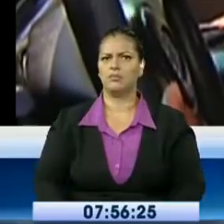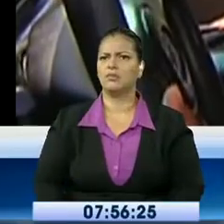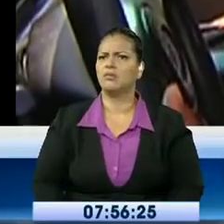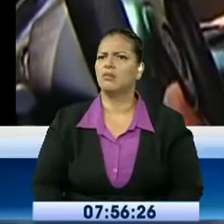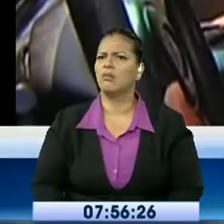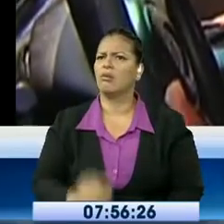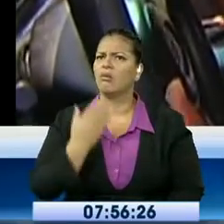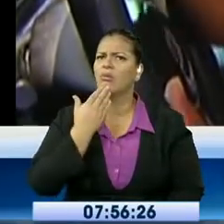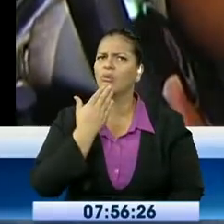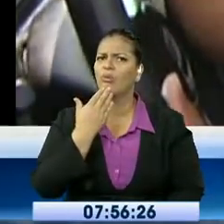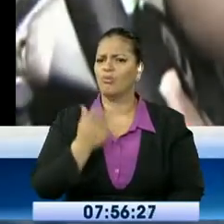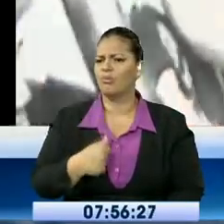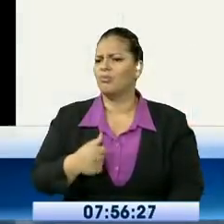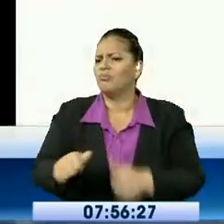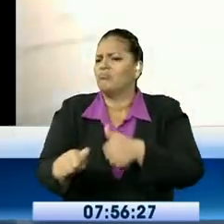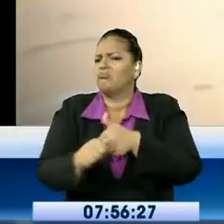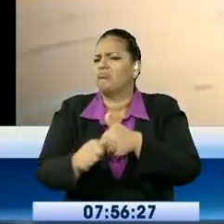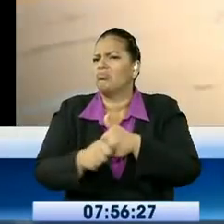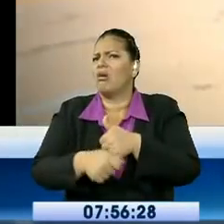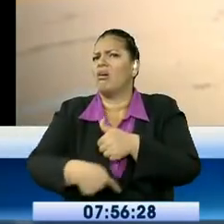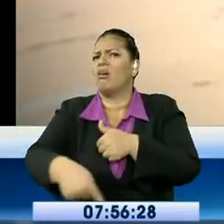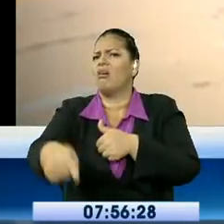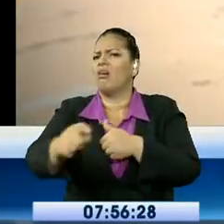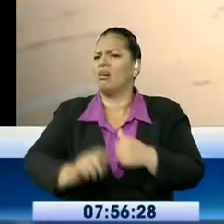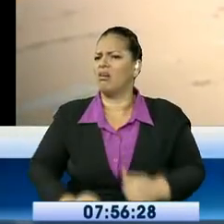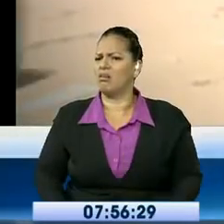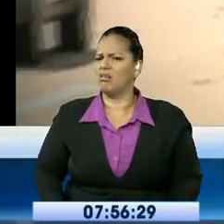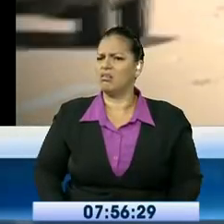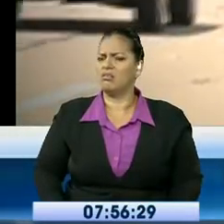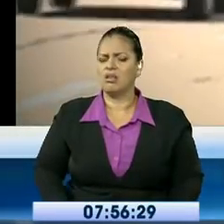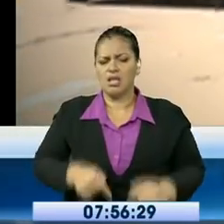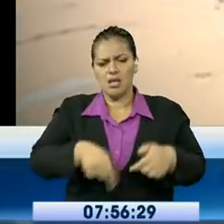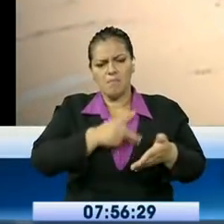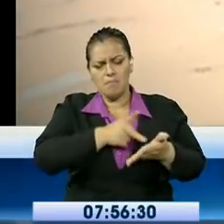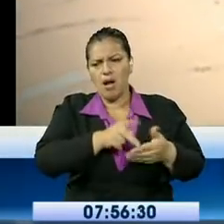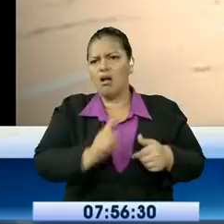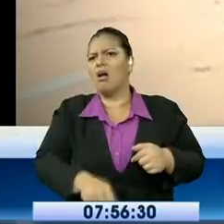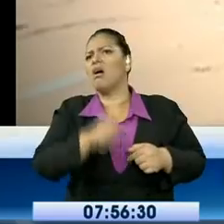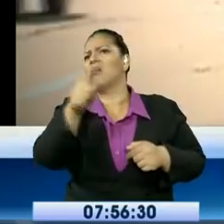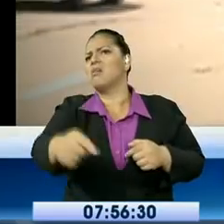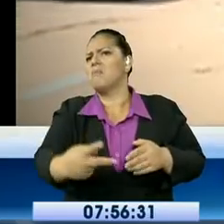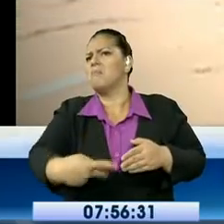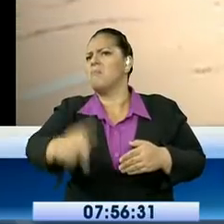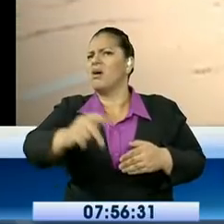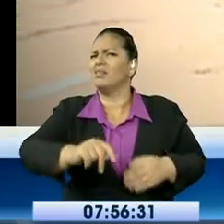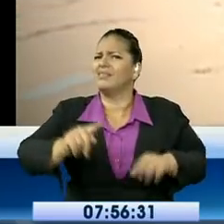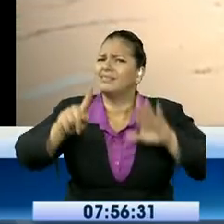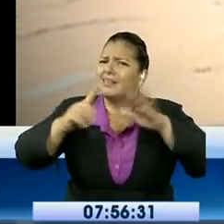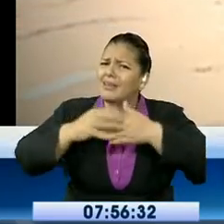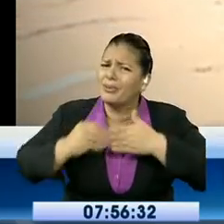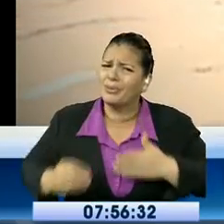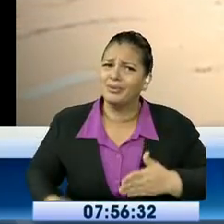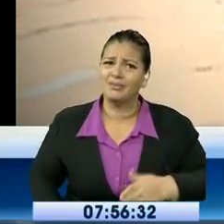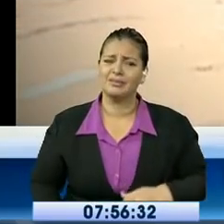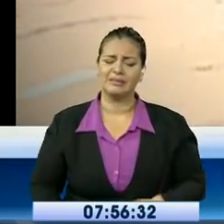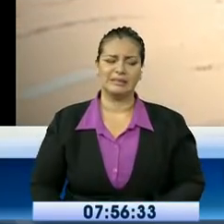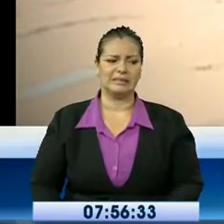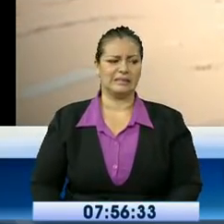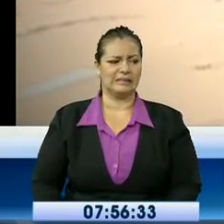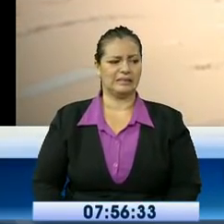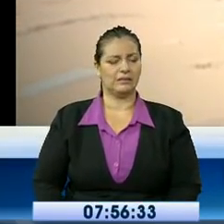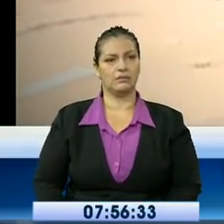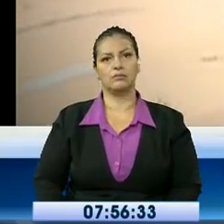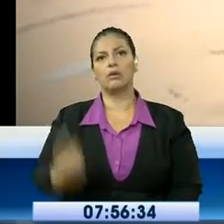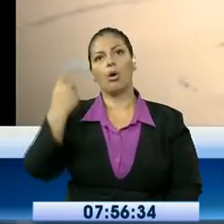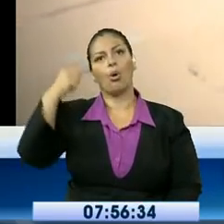hasta el 30 e ingresamos al campo. En todo caso, desde el gobierno se asegura que con la concesión de esta carretera, lo que se